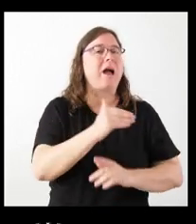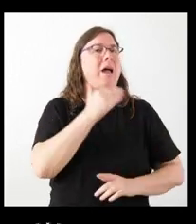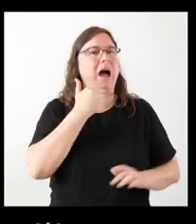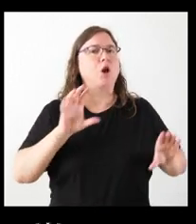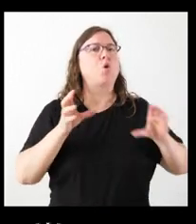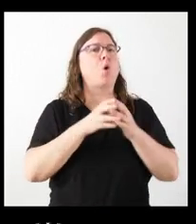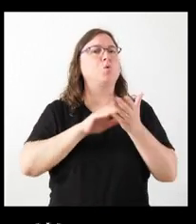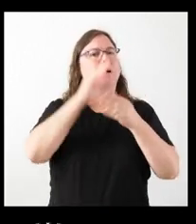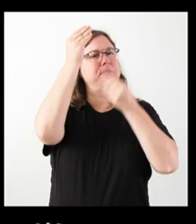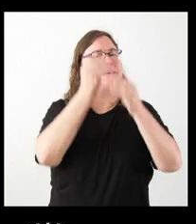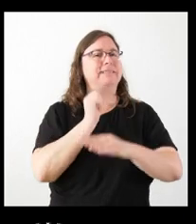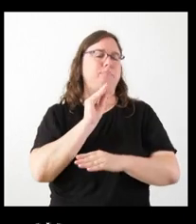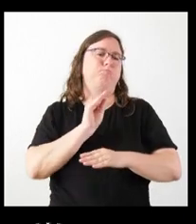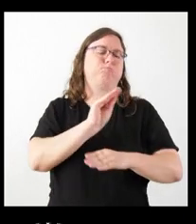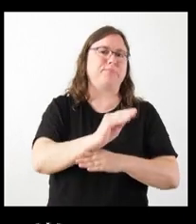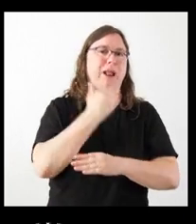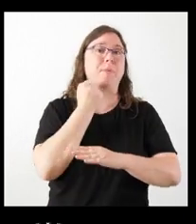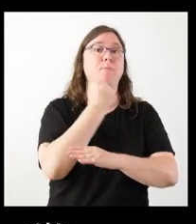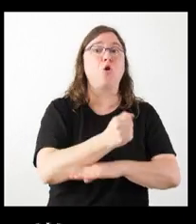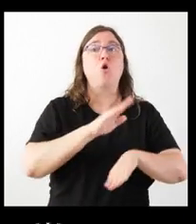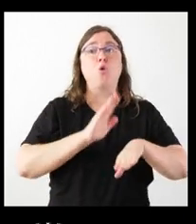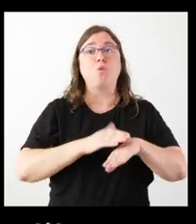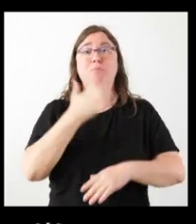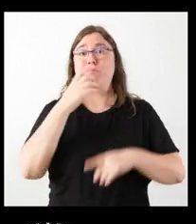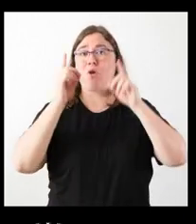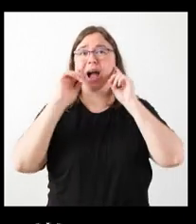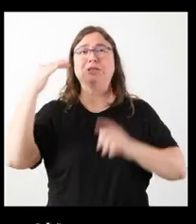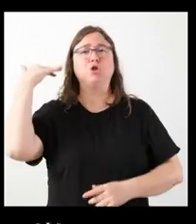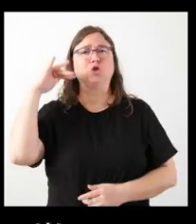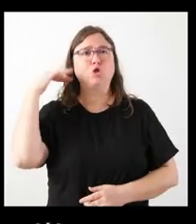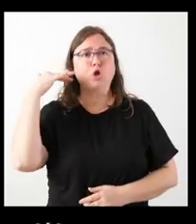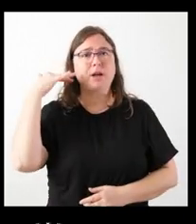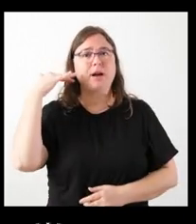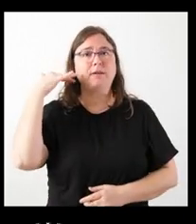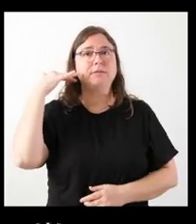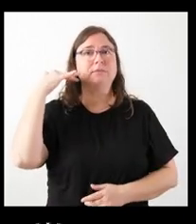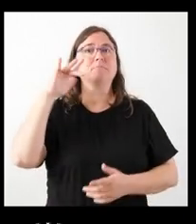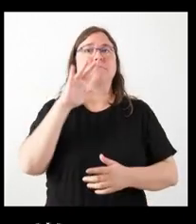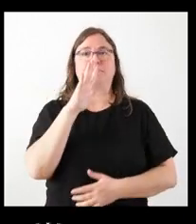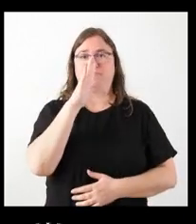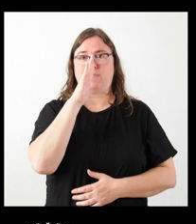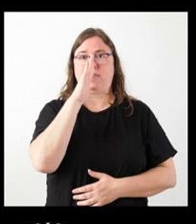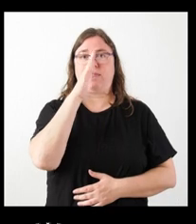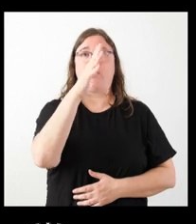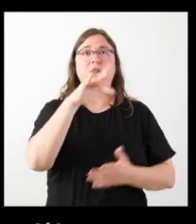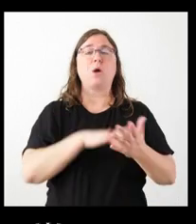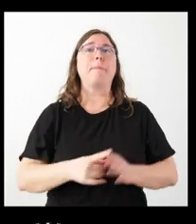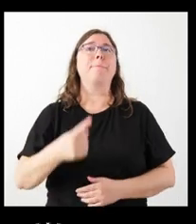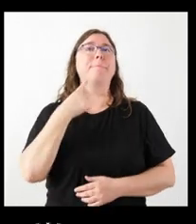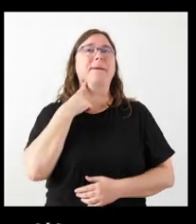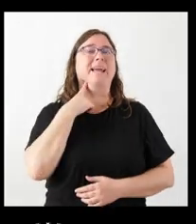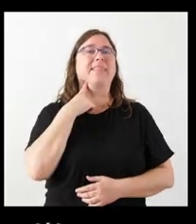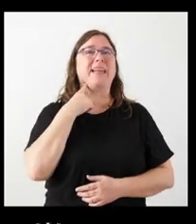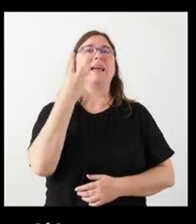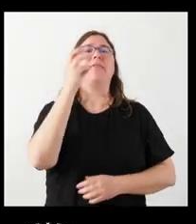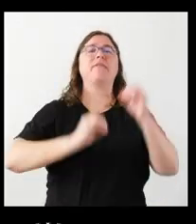ayuda para apoyarles? ¿Ha habido cuenta de que, por ejemplo, en Soria, en los últimos cinco años, ha habido una pérdida del 30% de las cabezas de